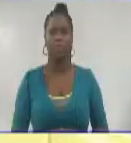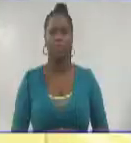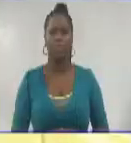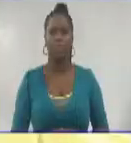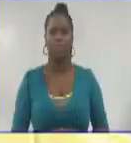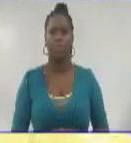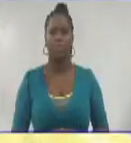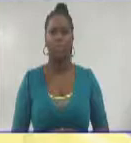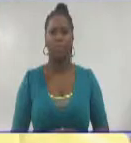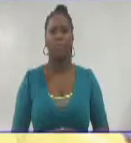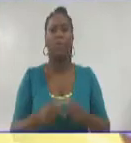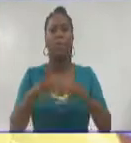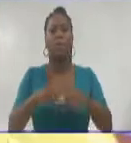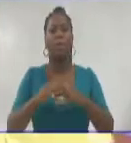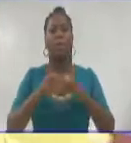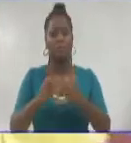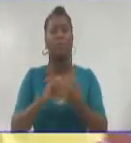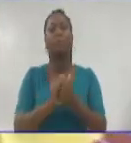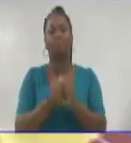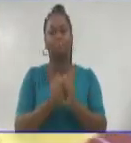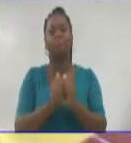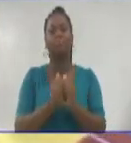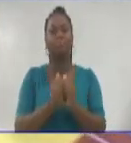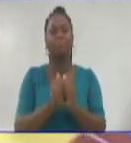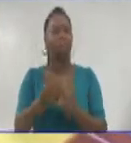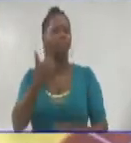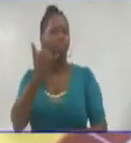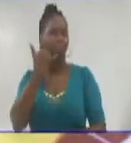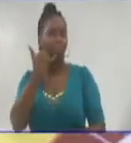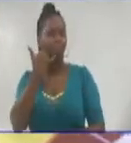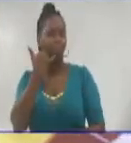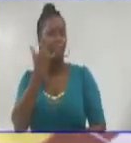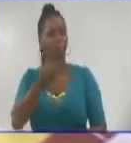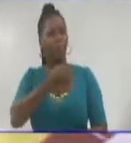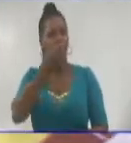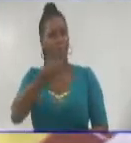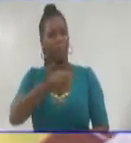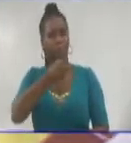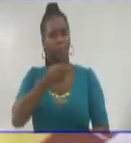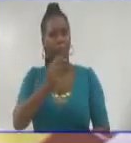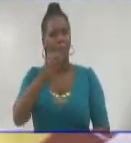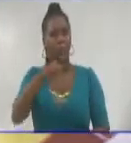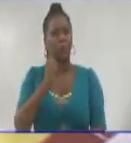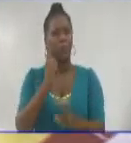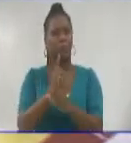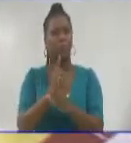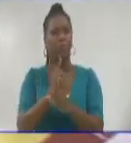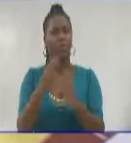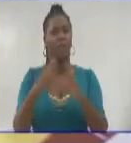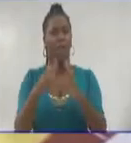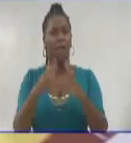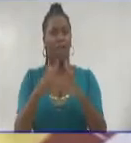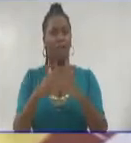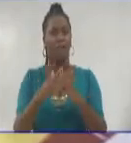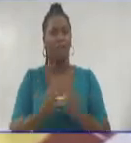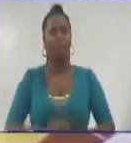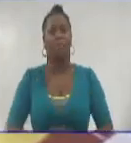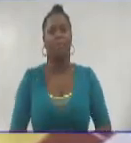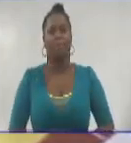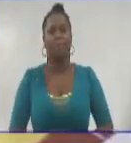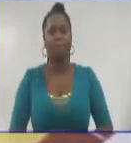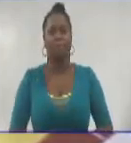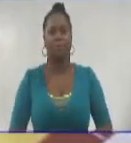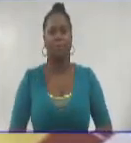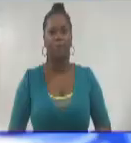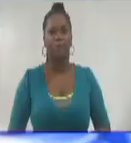Tiempo para los deportes. Momento de establecer contacto telefónico con el comentarista Julián Jorge Sánchez Rosel desde casa. Adelante Julián, buenas